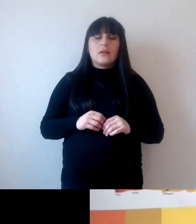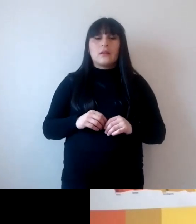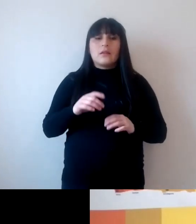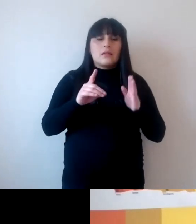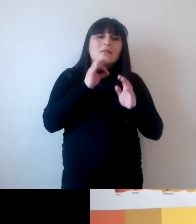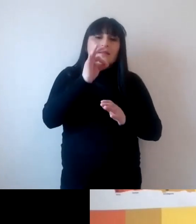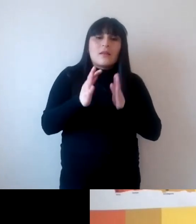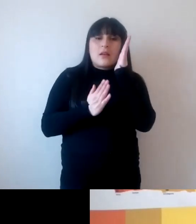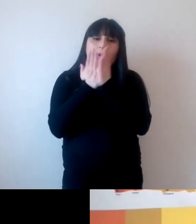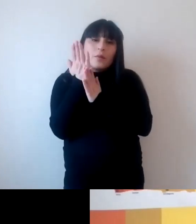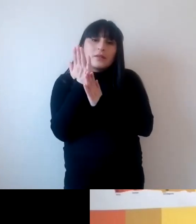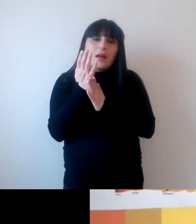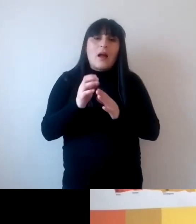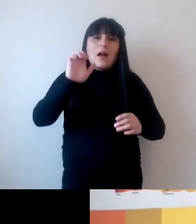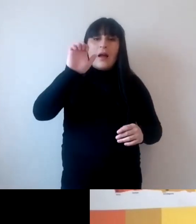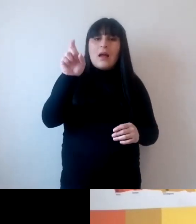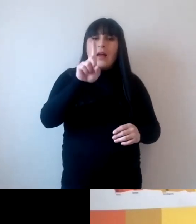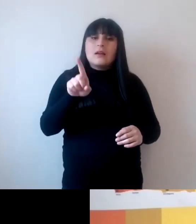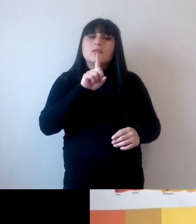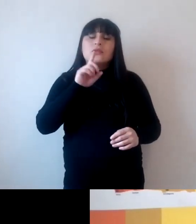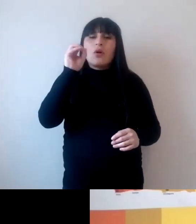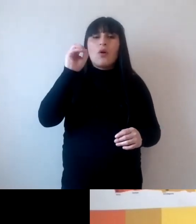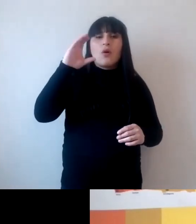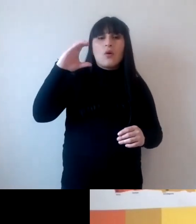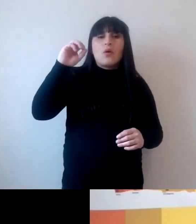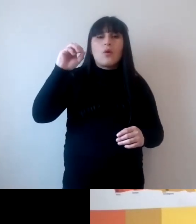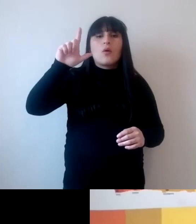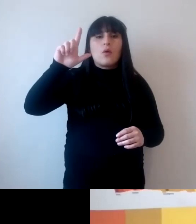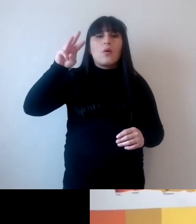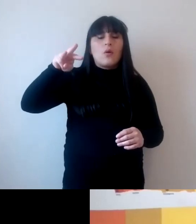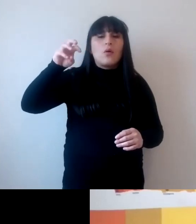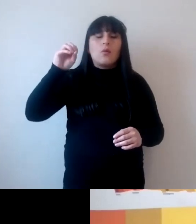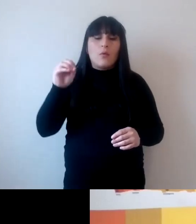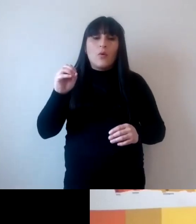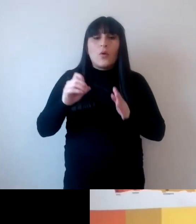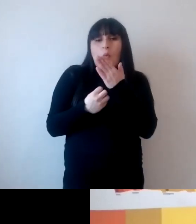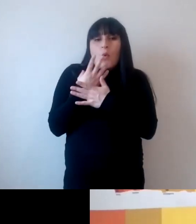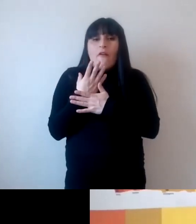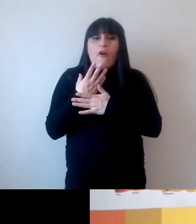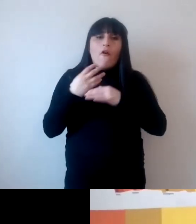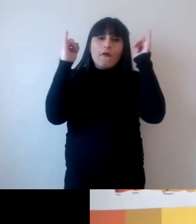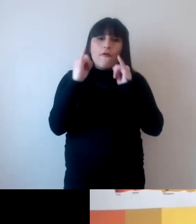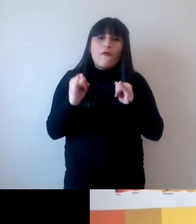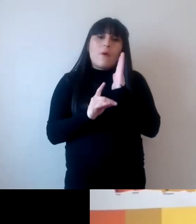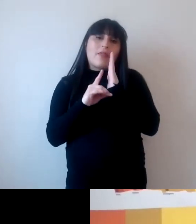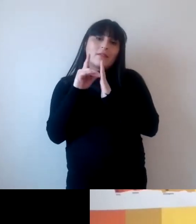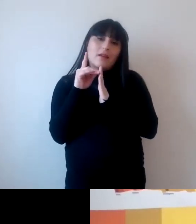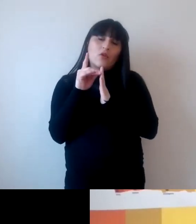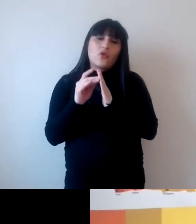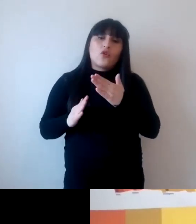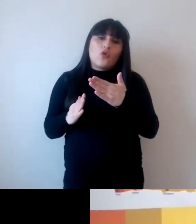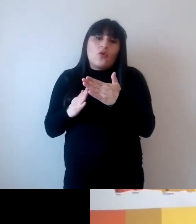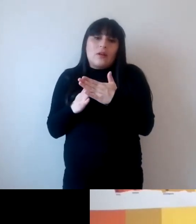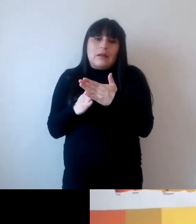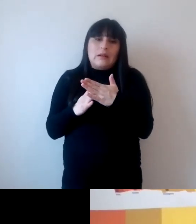1972 para dar cuenta de un nuevo modelo de desarrollo que tuviera en cuenta los límites internos y externos del planeta y en el